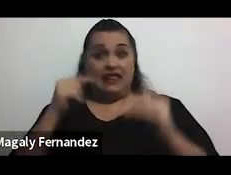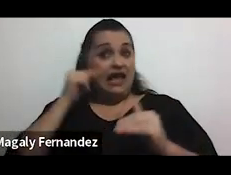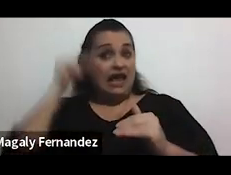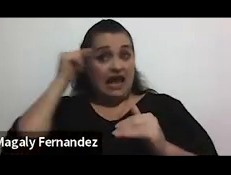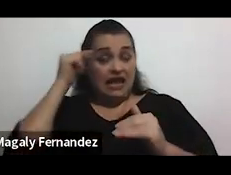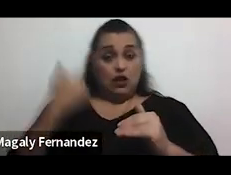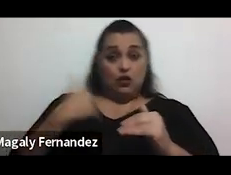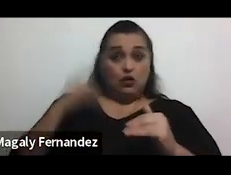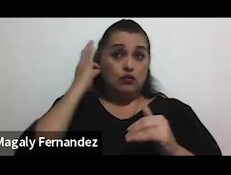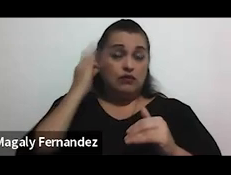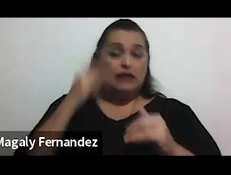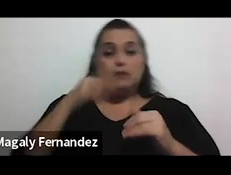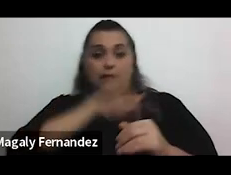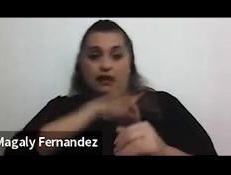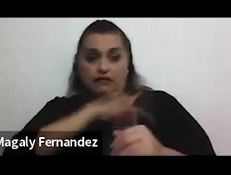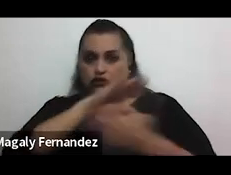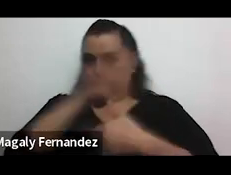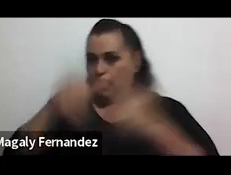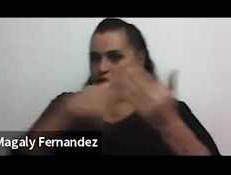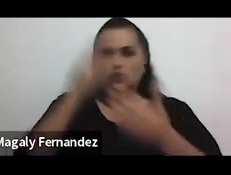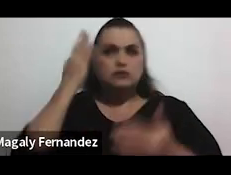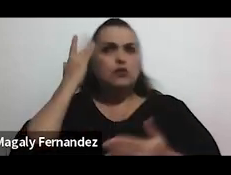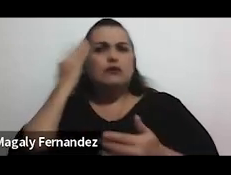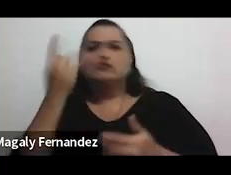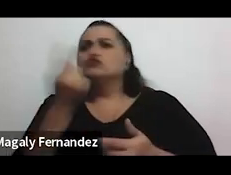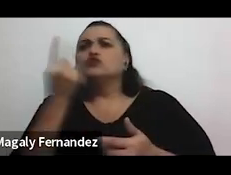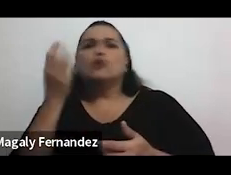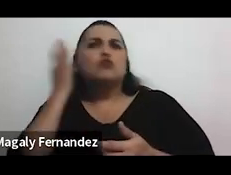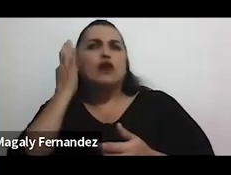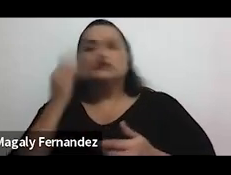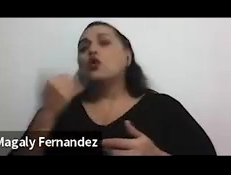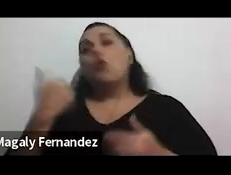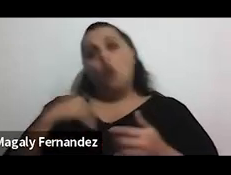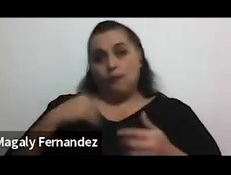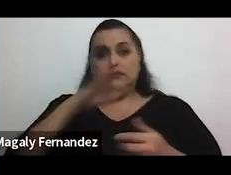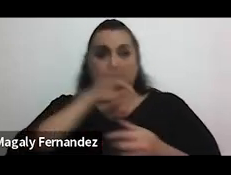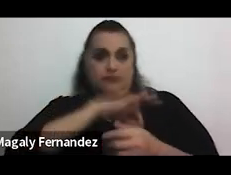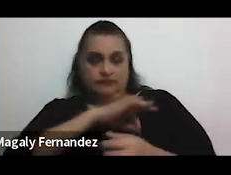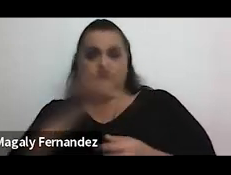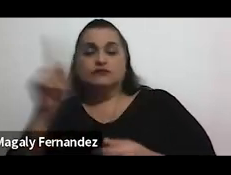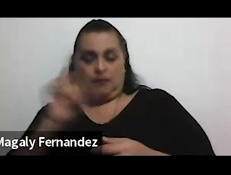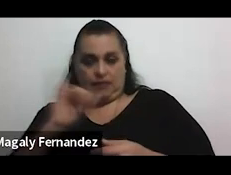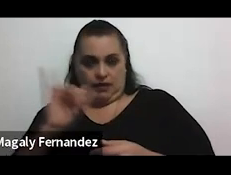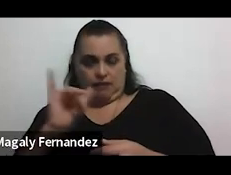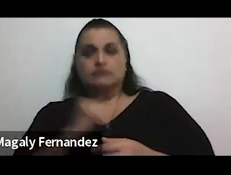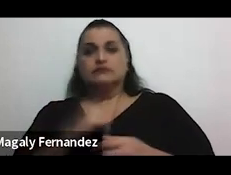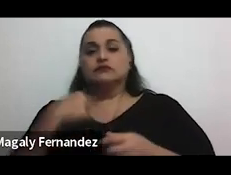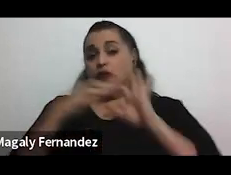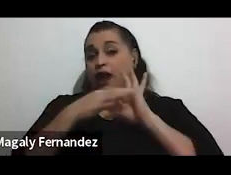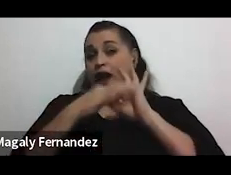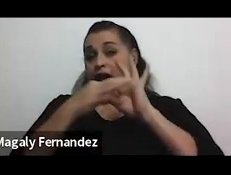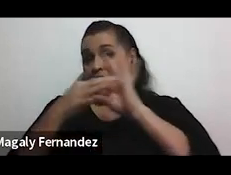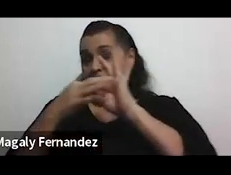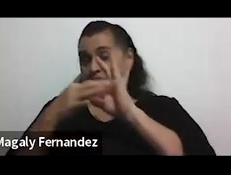no es solo una preocupación de las mujeres los hombres también se ven muy beneficiados cuando generamos alianzas y relaciones